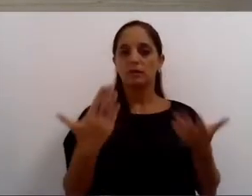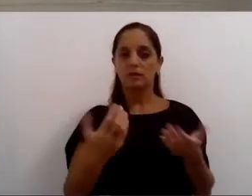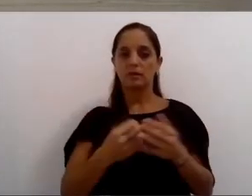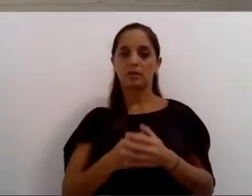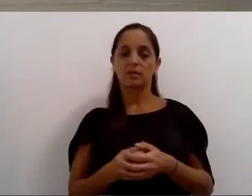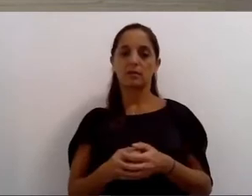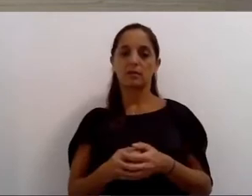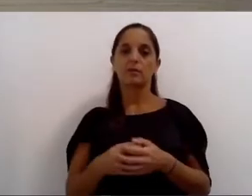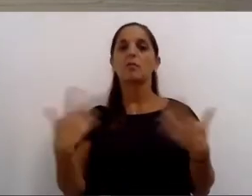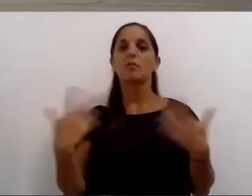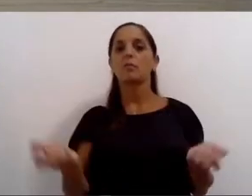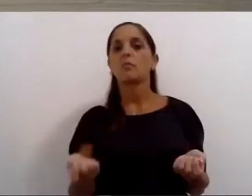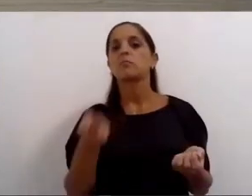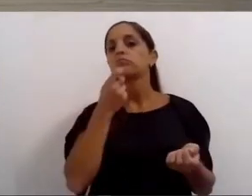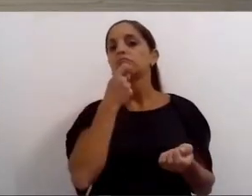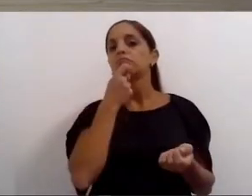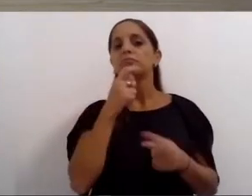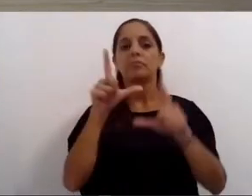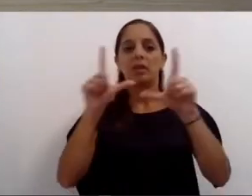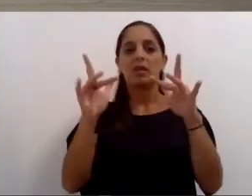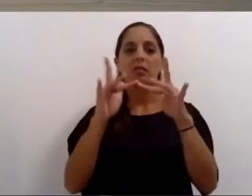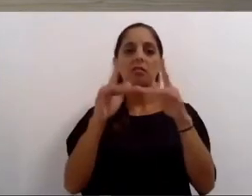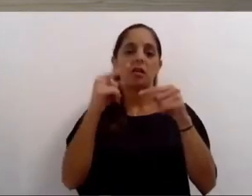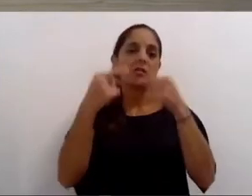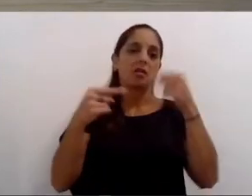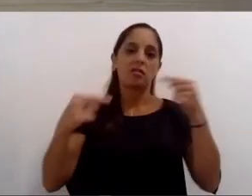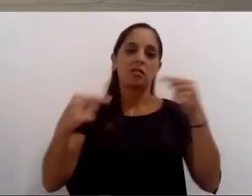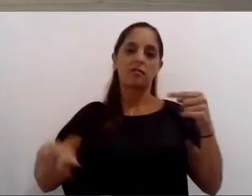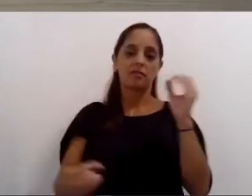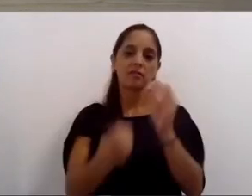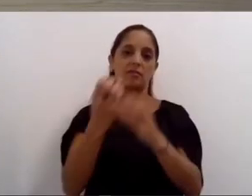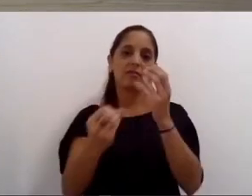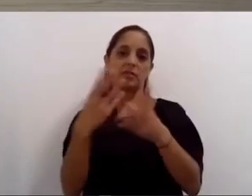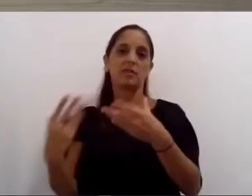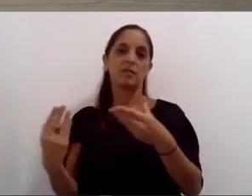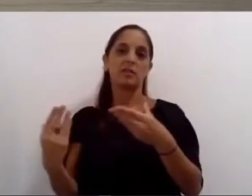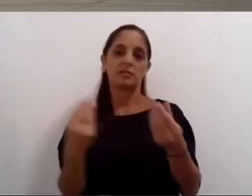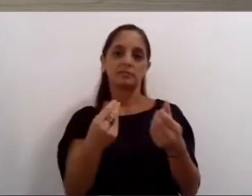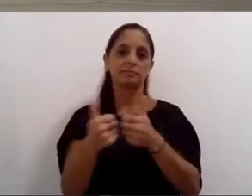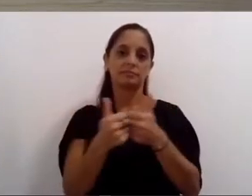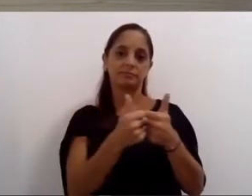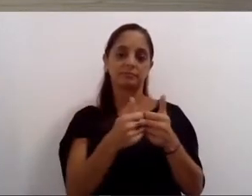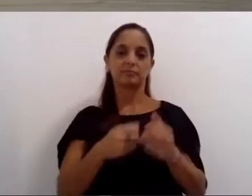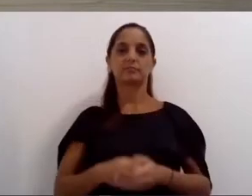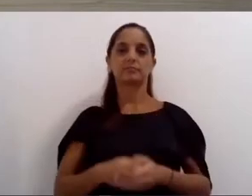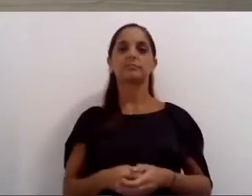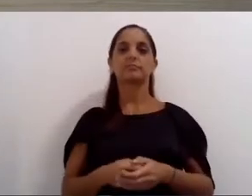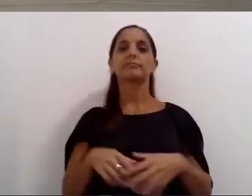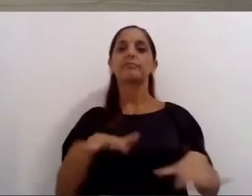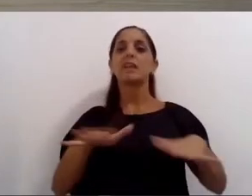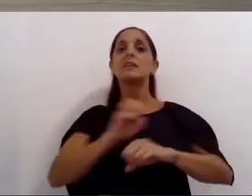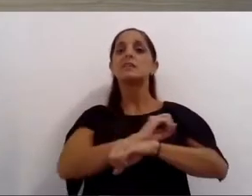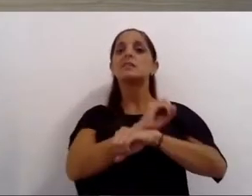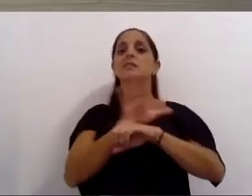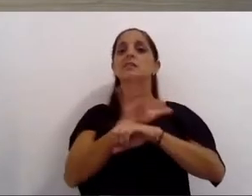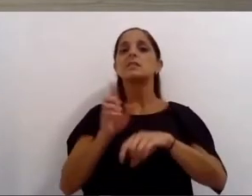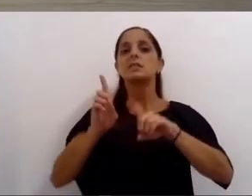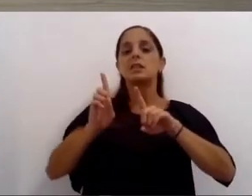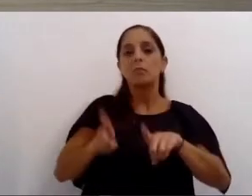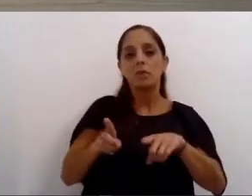billetera virtual el e-check y su innovador portal web la pandemia también evidenció la importancia de la